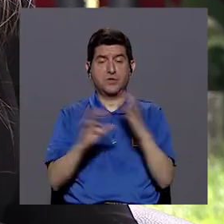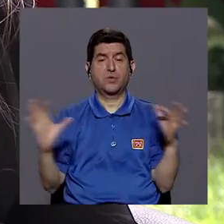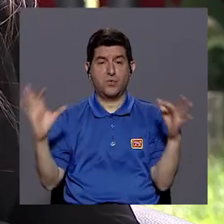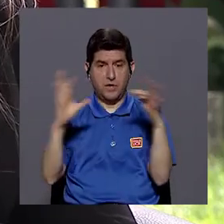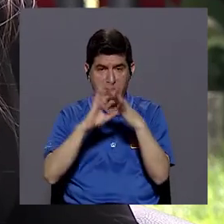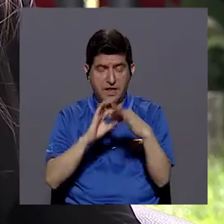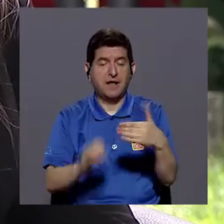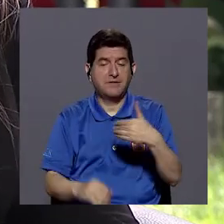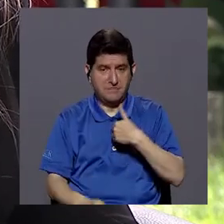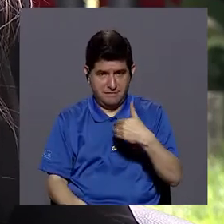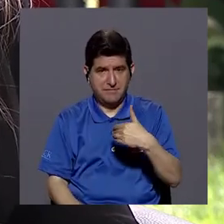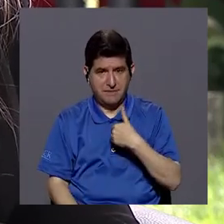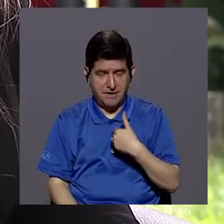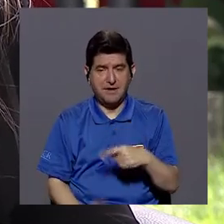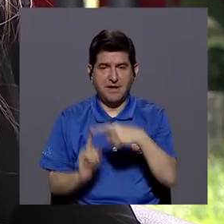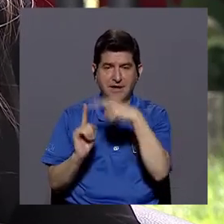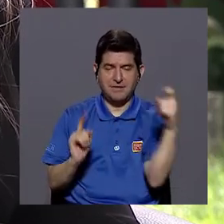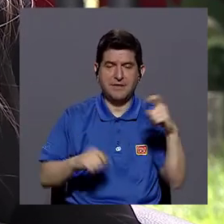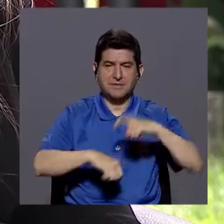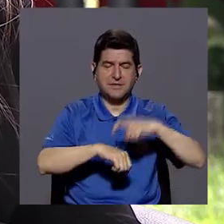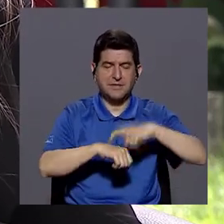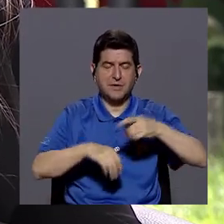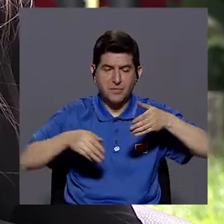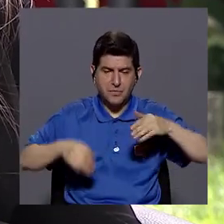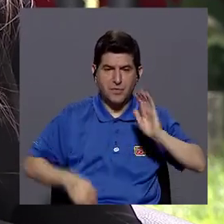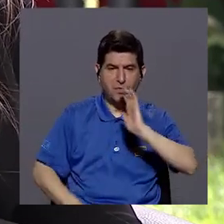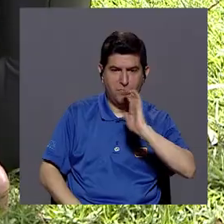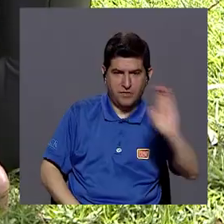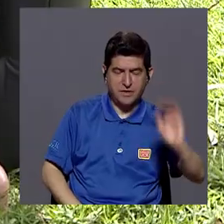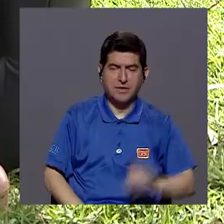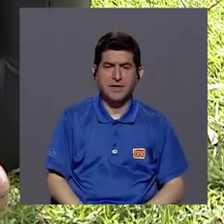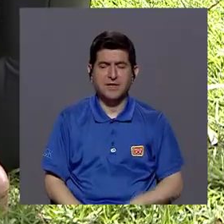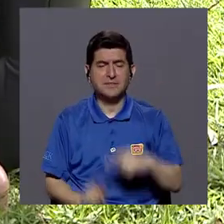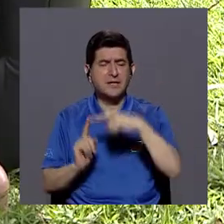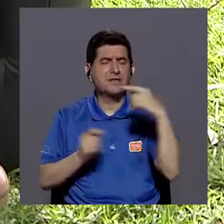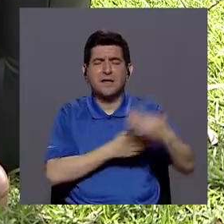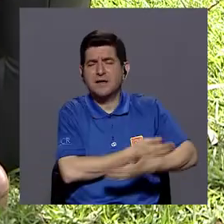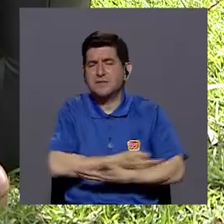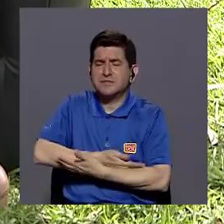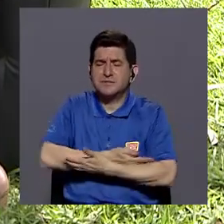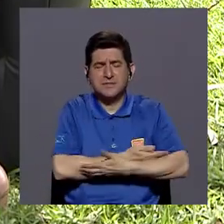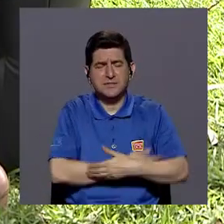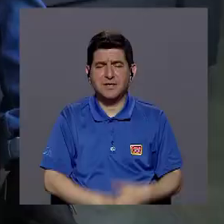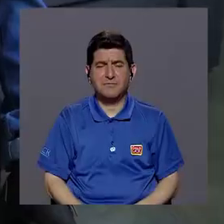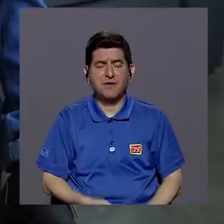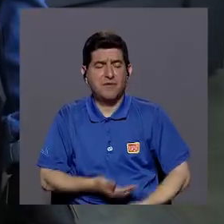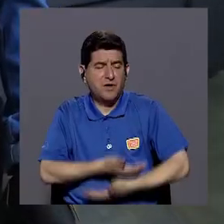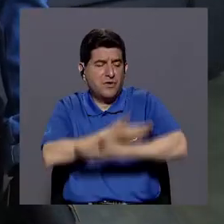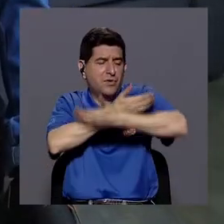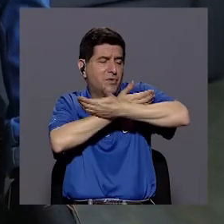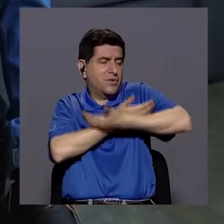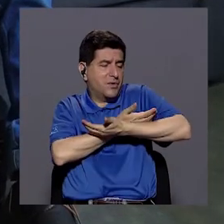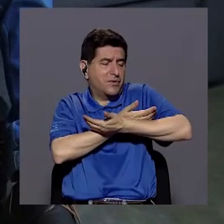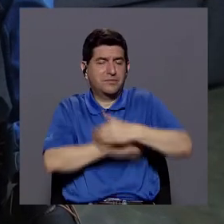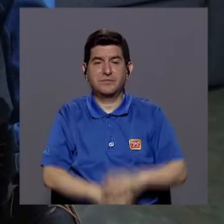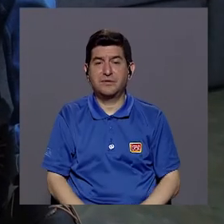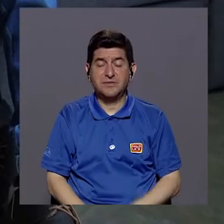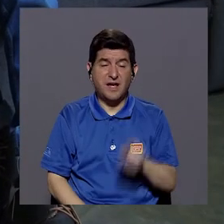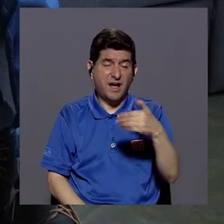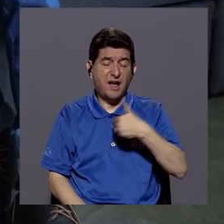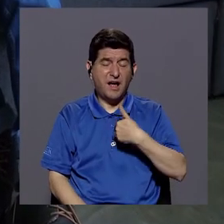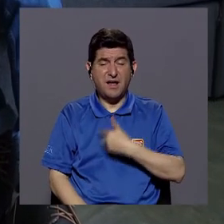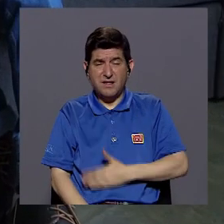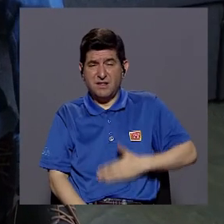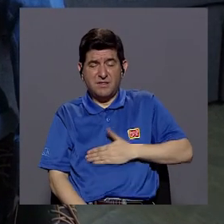de ese vínculo que tuvo desde que era un niño o una niña, ¿verdad? Desde que era bebé y me alzaron desde que era un bebé y tenía